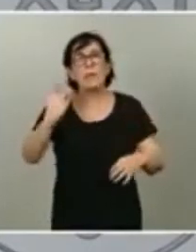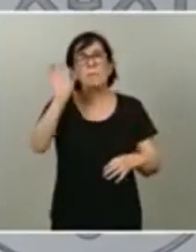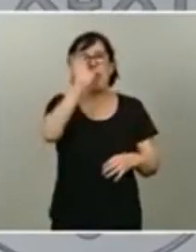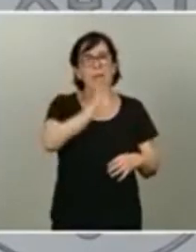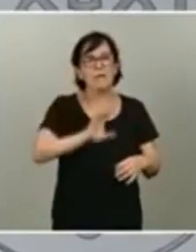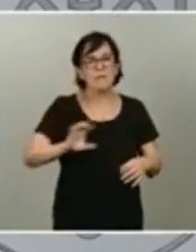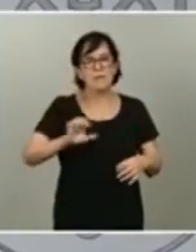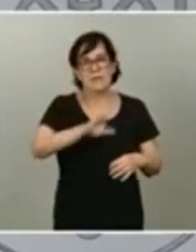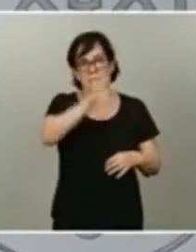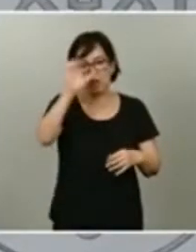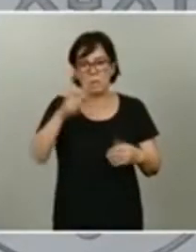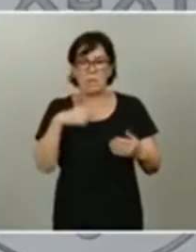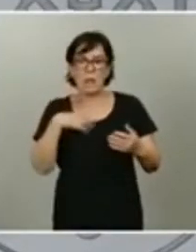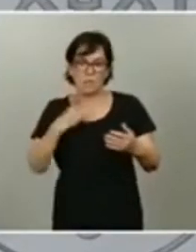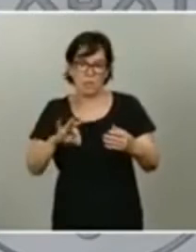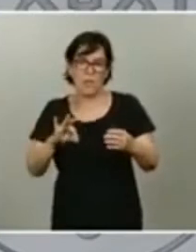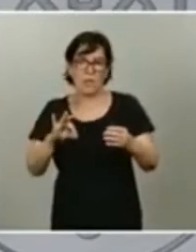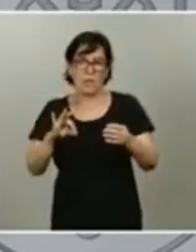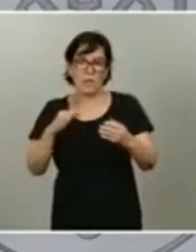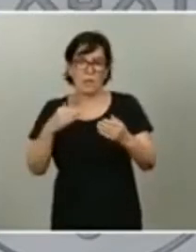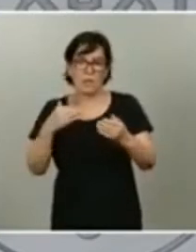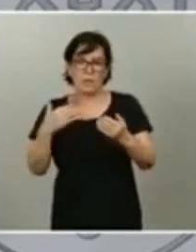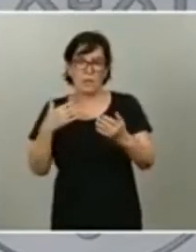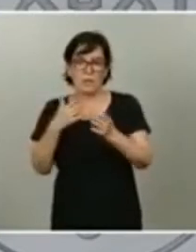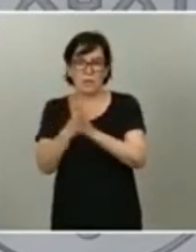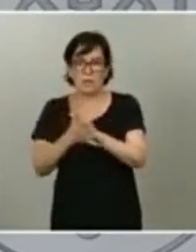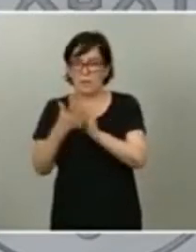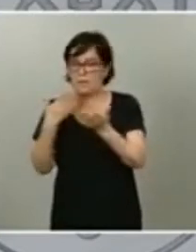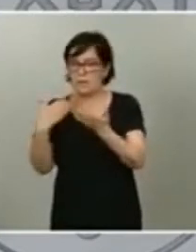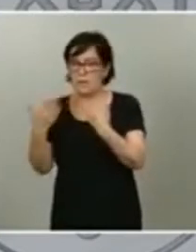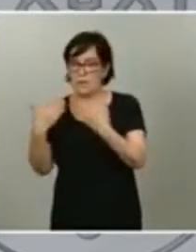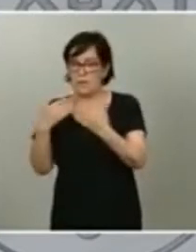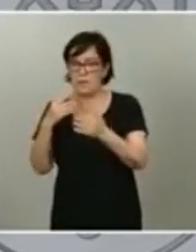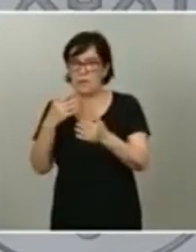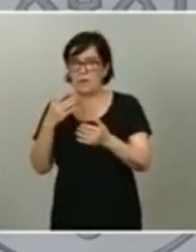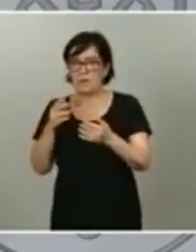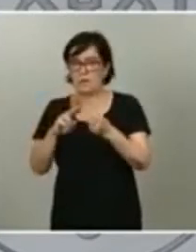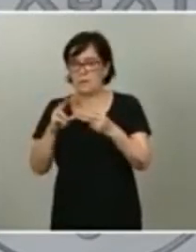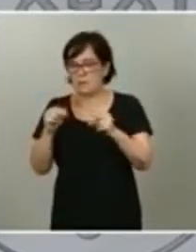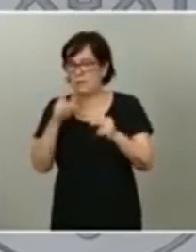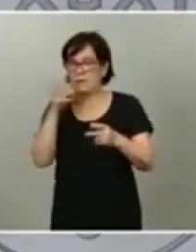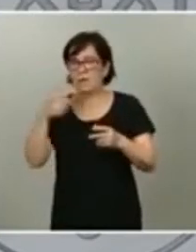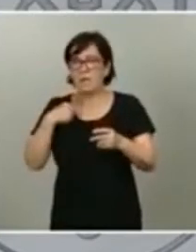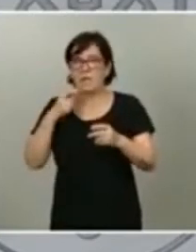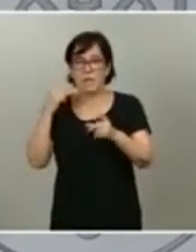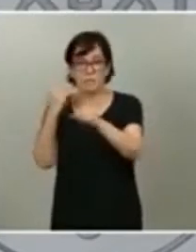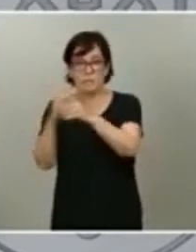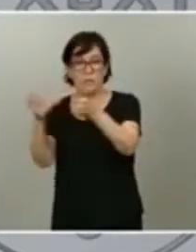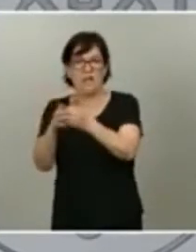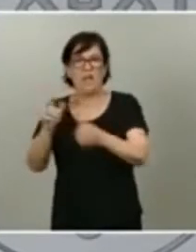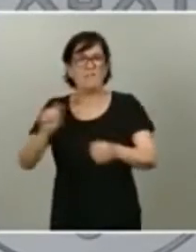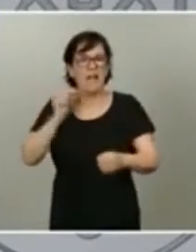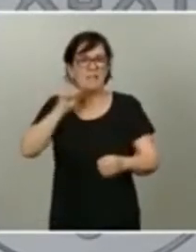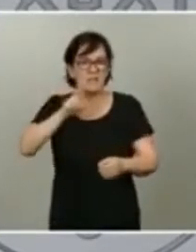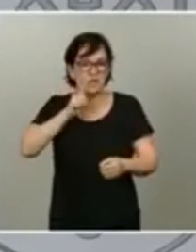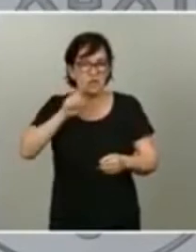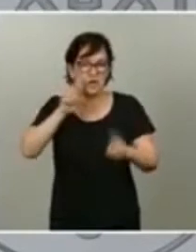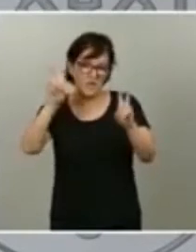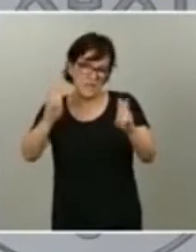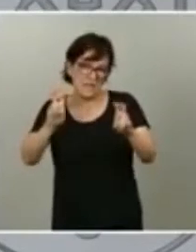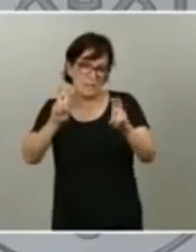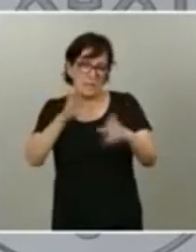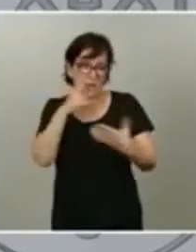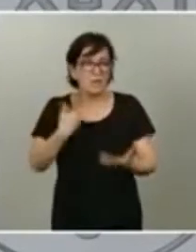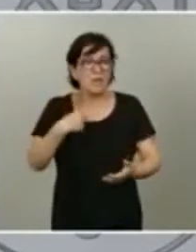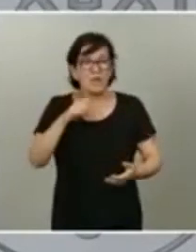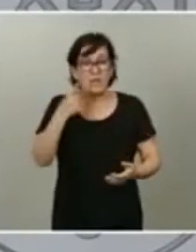hablar con el principal partido de la oposición sin que esté plagado de falsedades de insultos o de cuestiones yo decía anteriormente y vuelvo a repetir